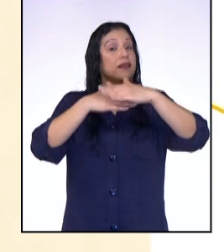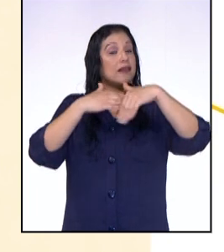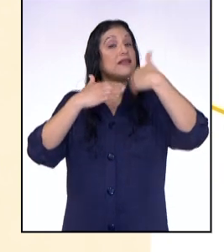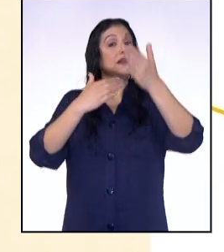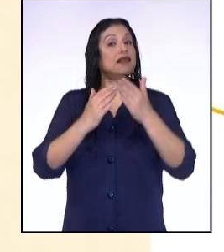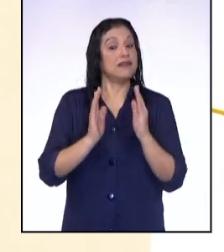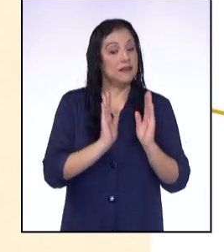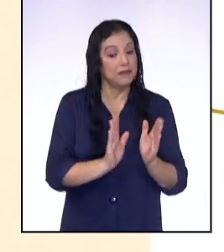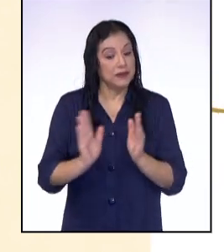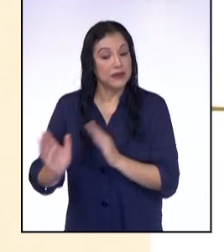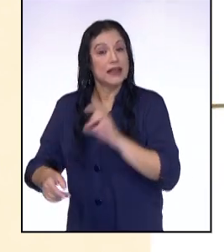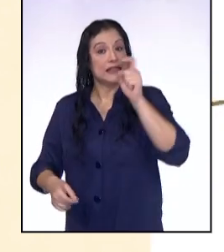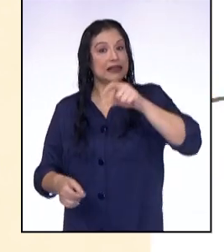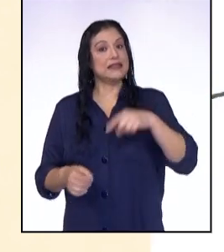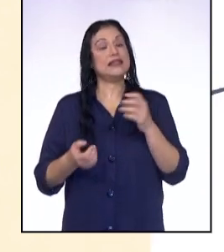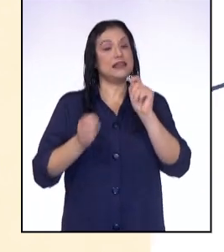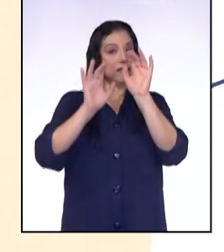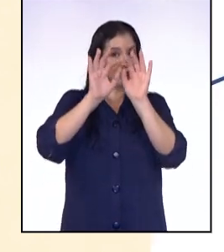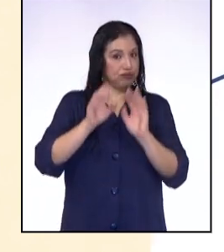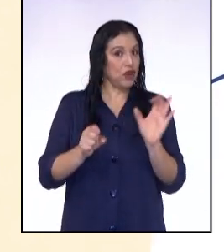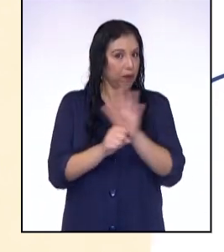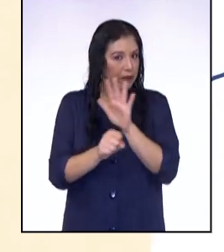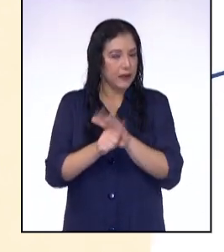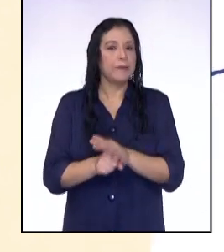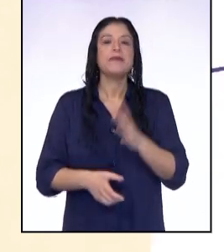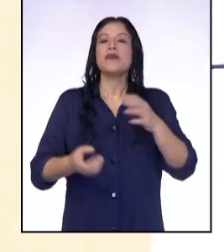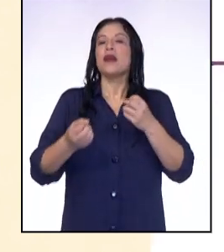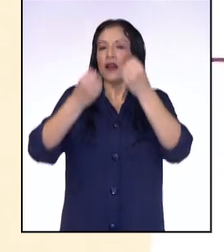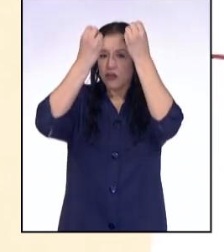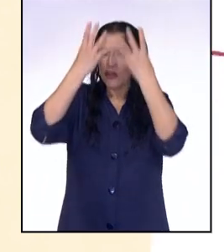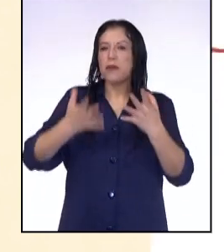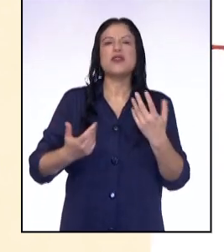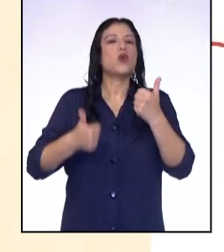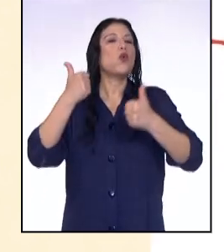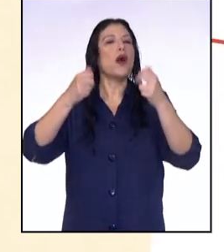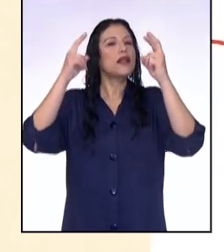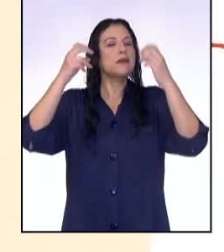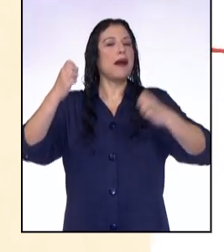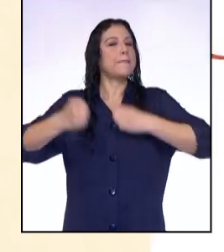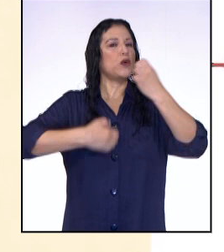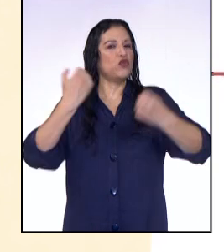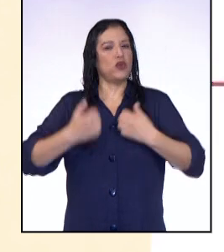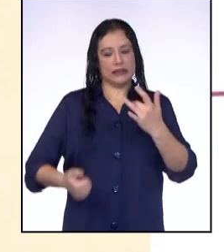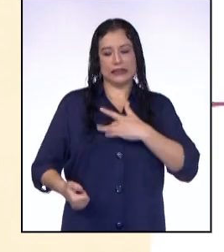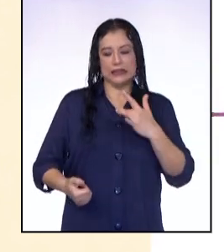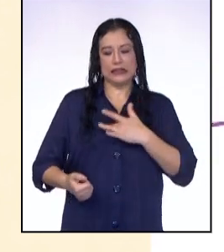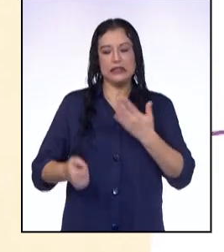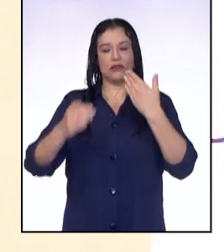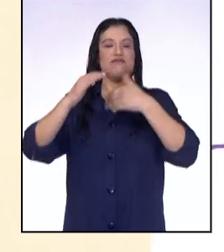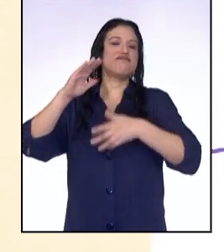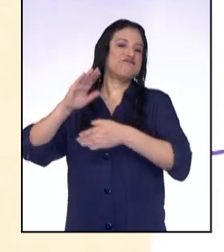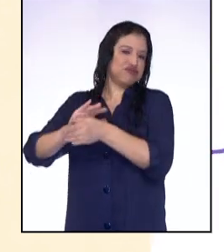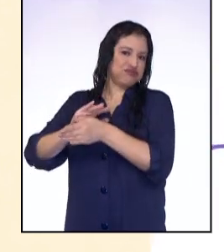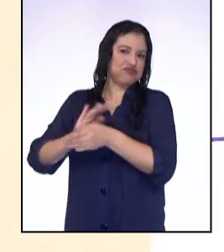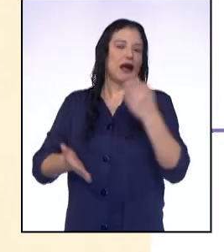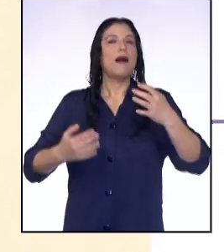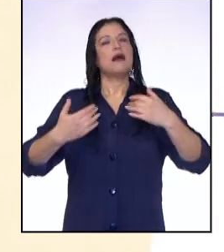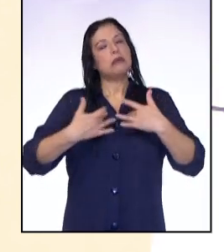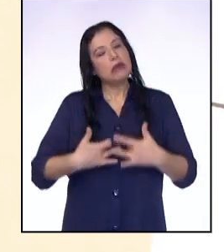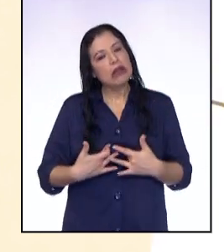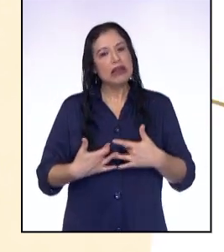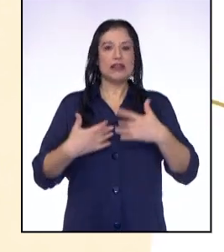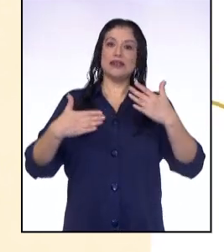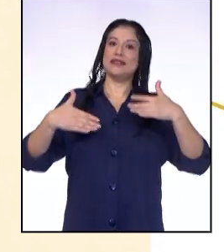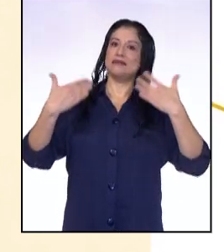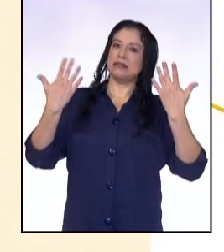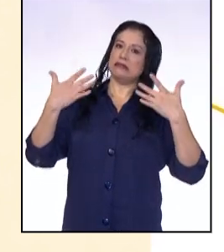en la planificación que debemos completar? El contenido se relaciona con las emociones que hemos sentido durante el aislamiento. Miedo, tristeza,